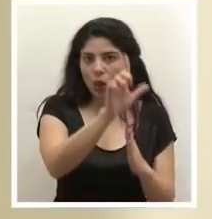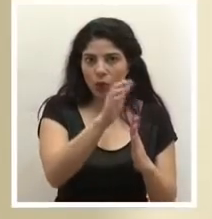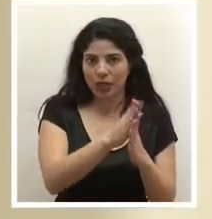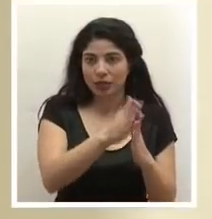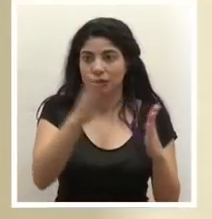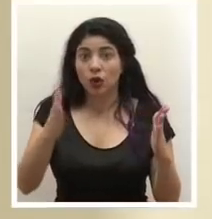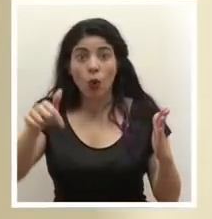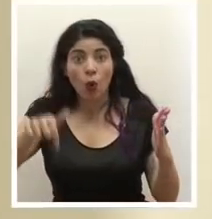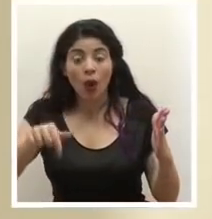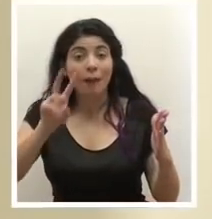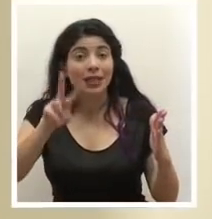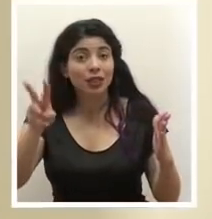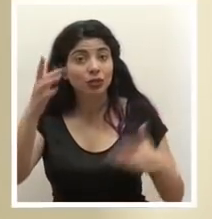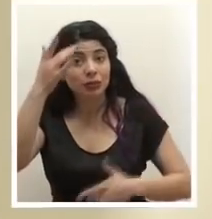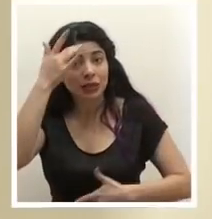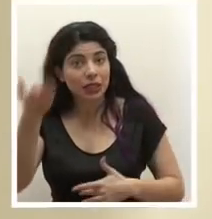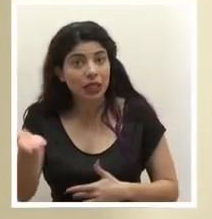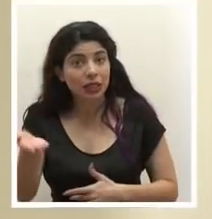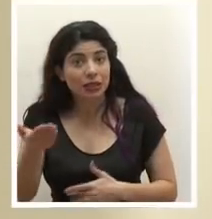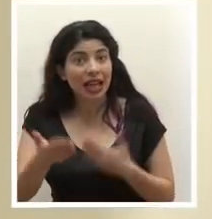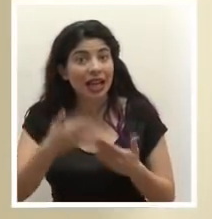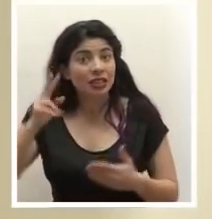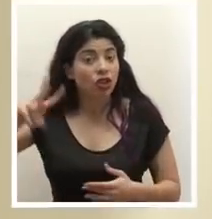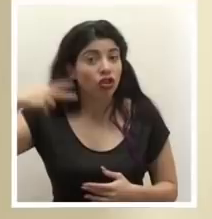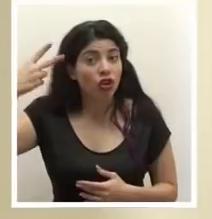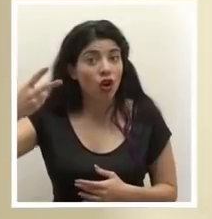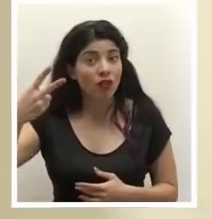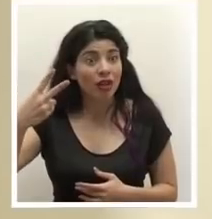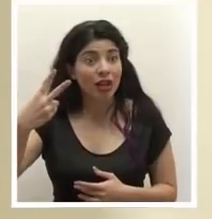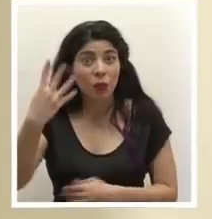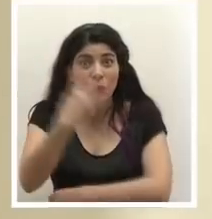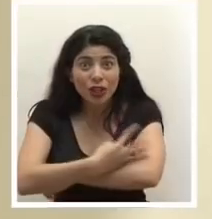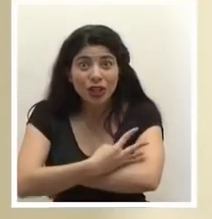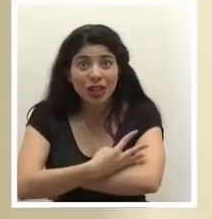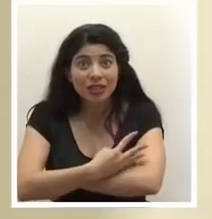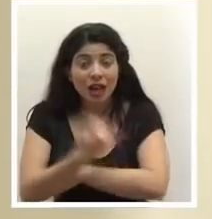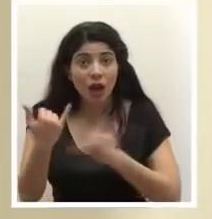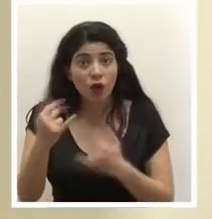hoy tenemos 22 pacientes, casi el doble en cuatro días.